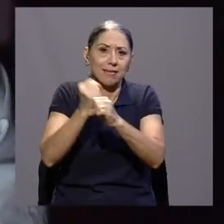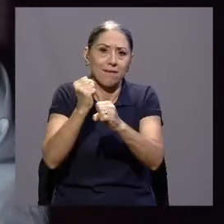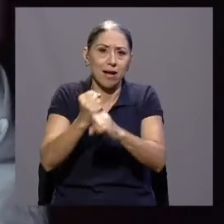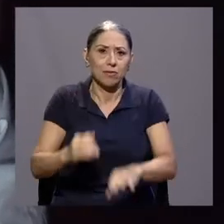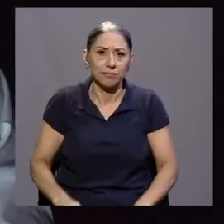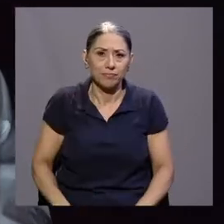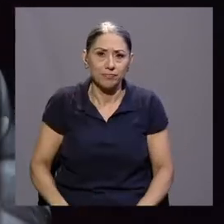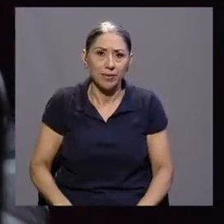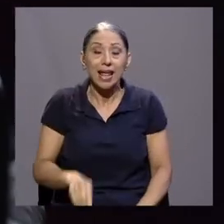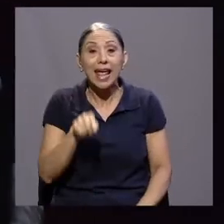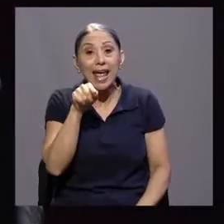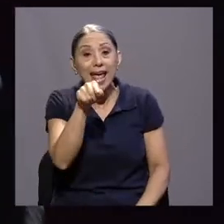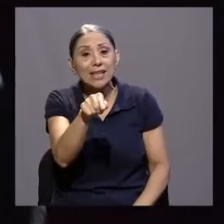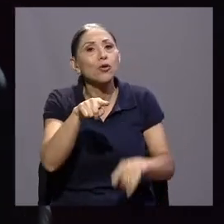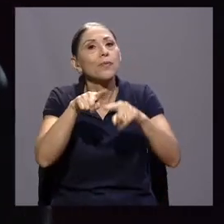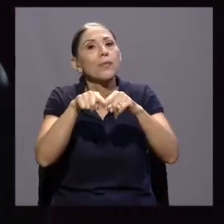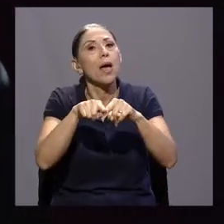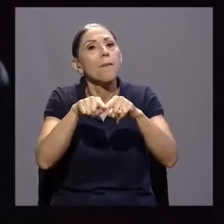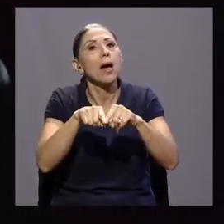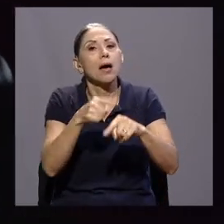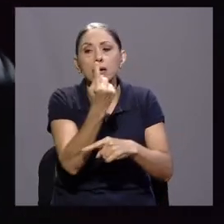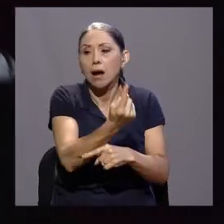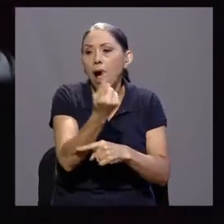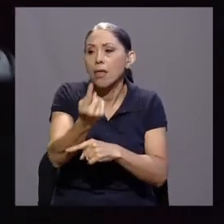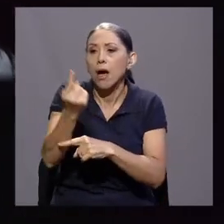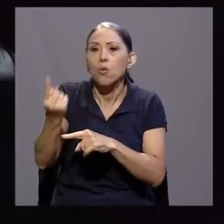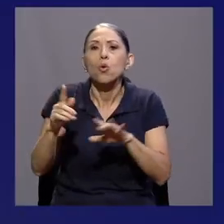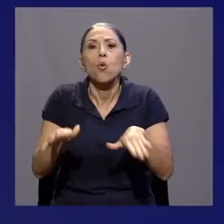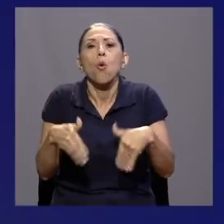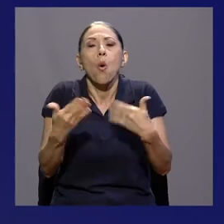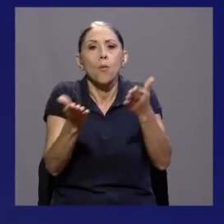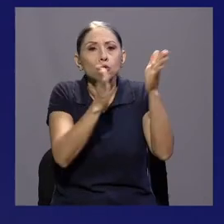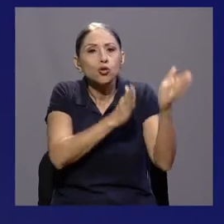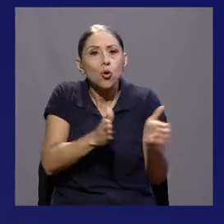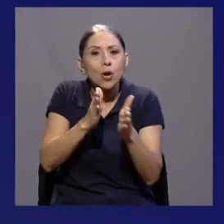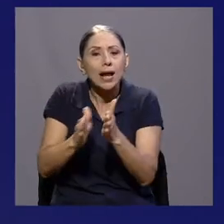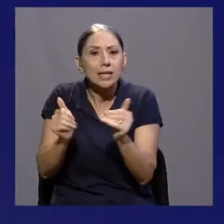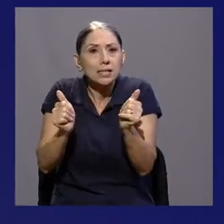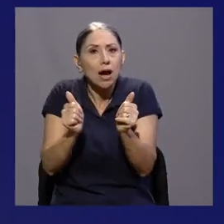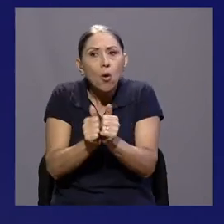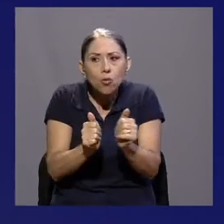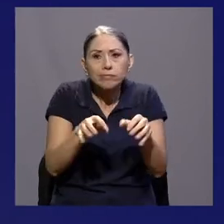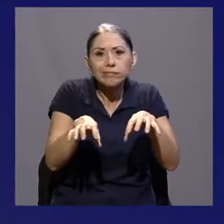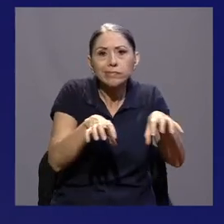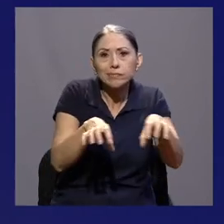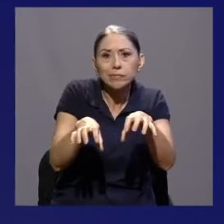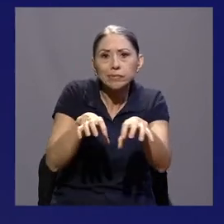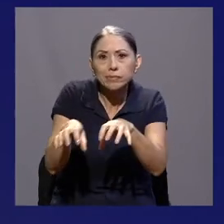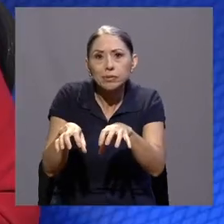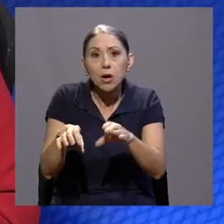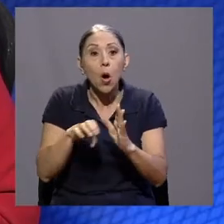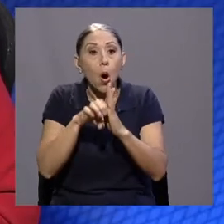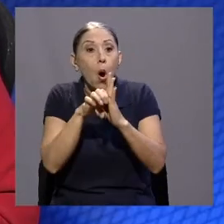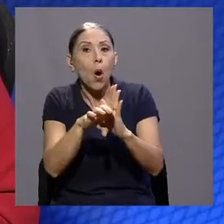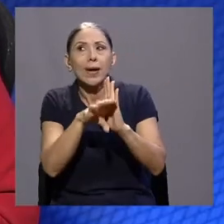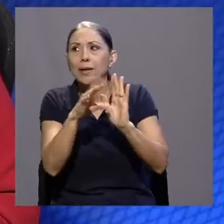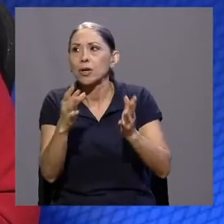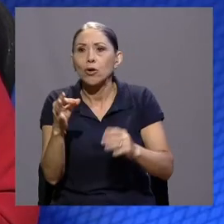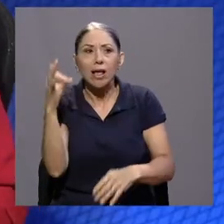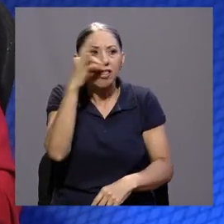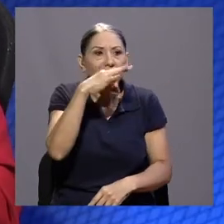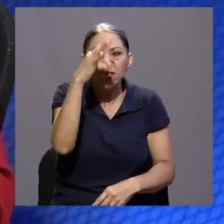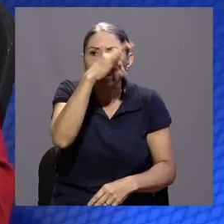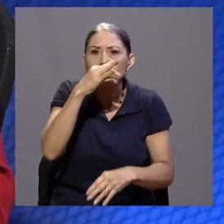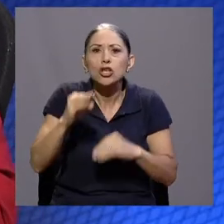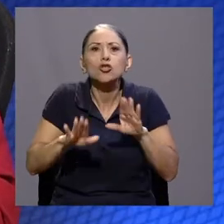mucho en cómo se organiza cada uno con sus tareas, cómo manejas los distractores, cómo hace su